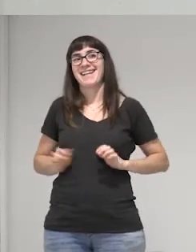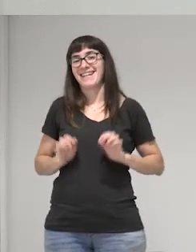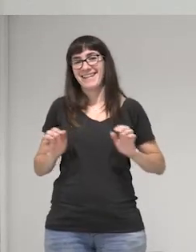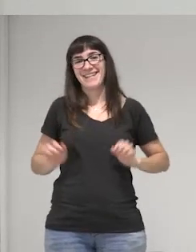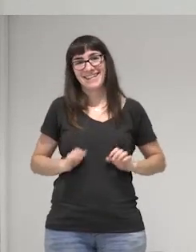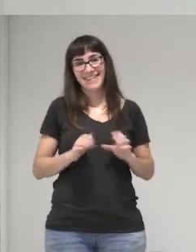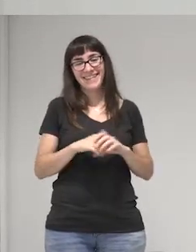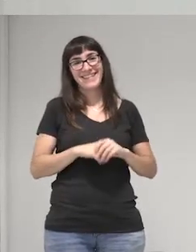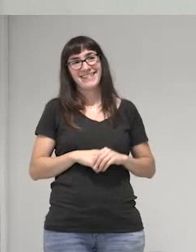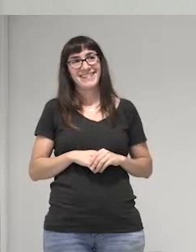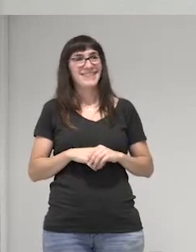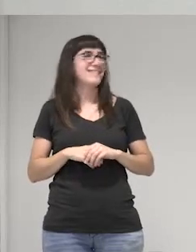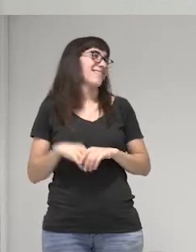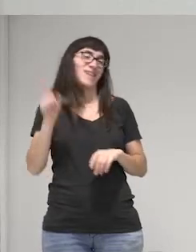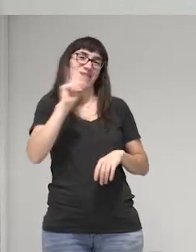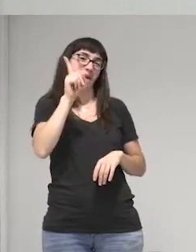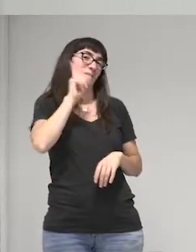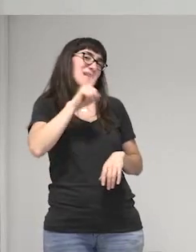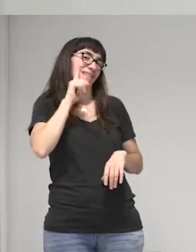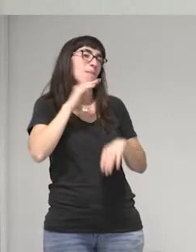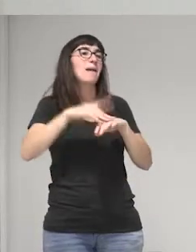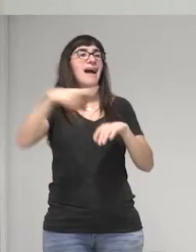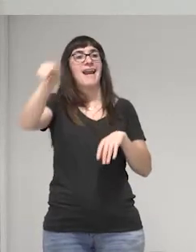son mentiras para que no se aburran